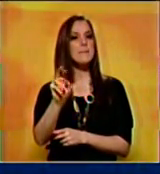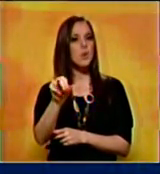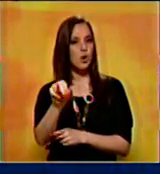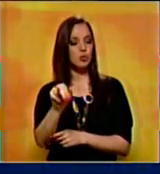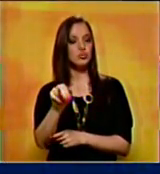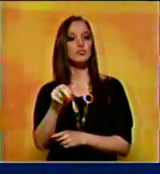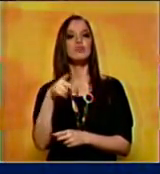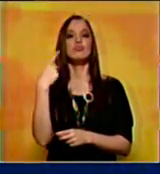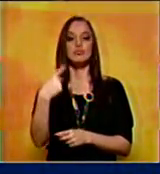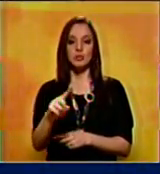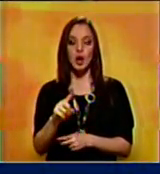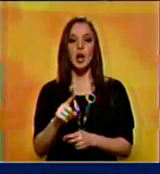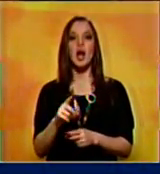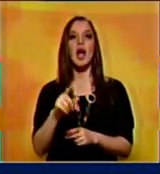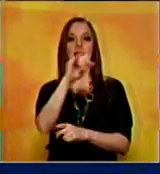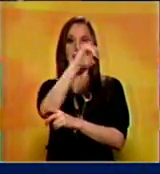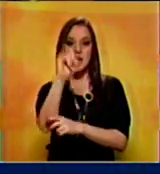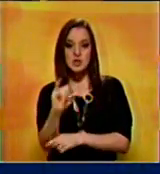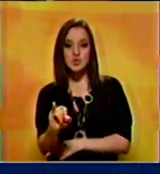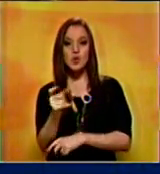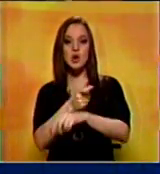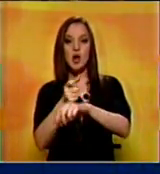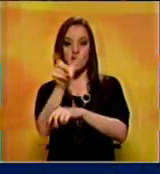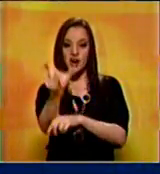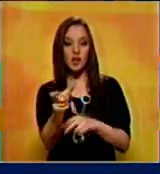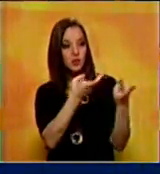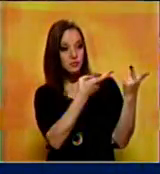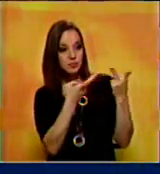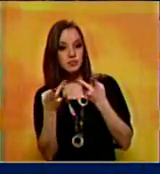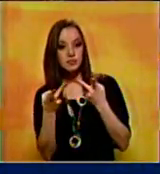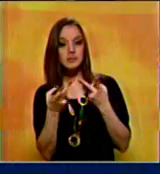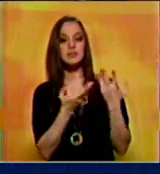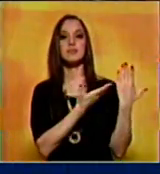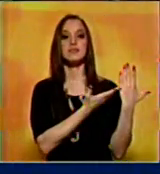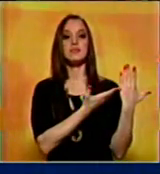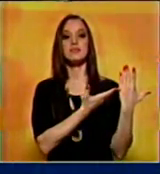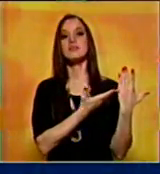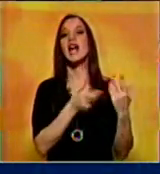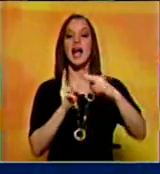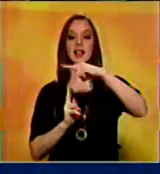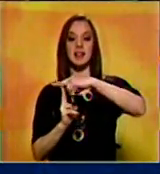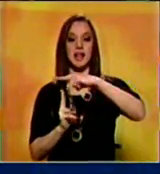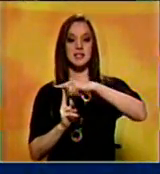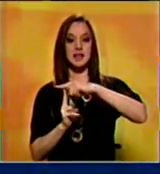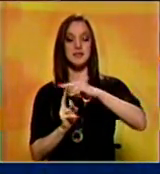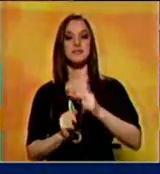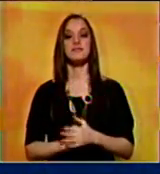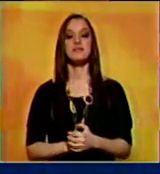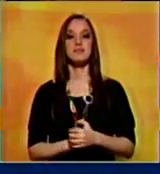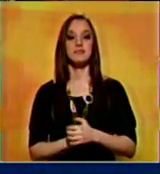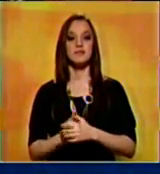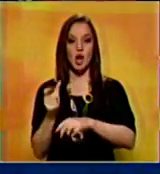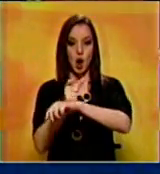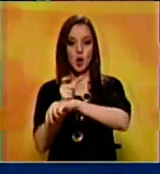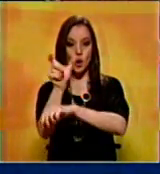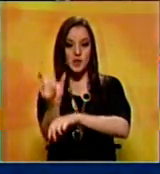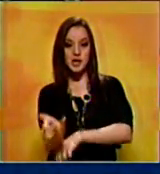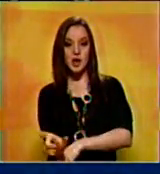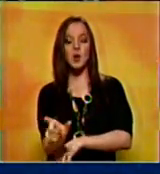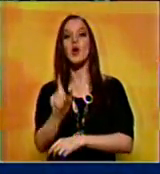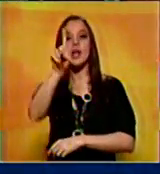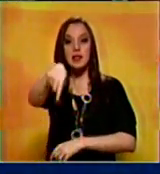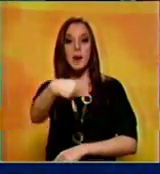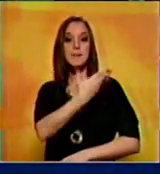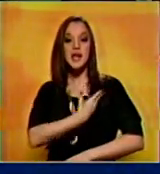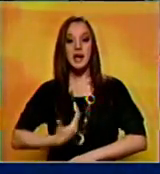Arias Cárdenas del Zulia Dilma Mora del Táchira viene con nosotros el presidente